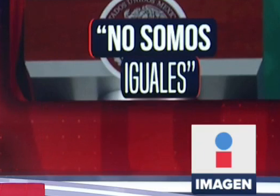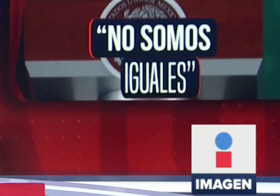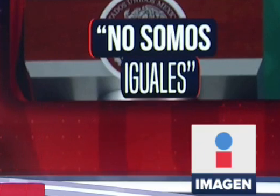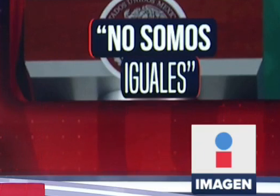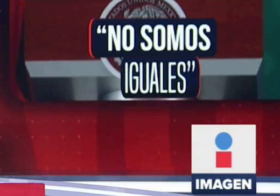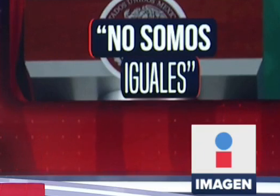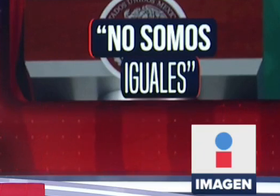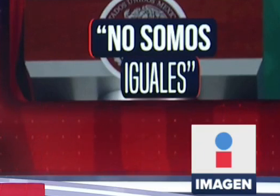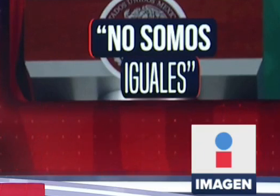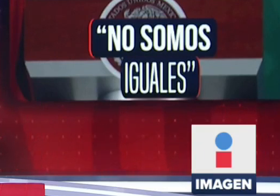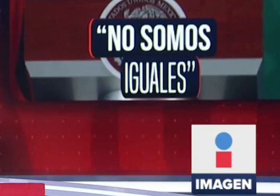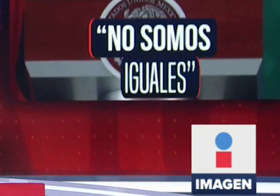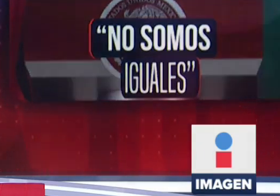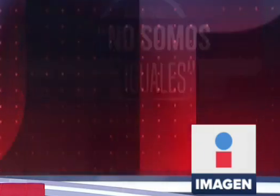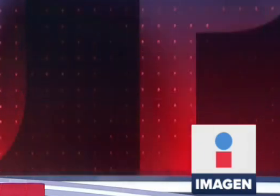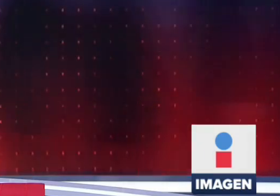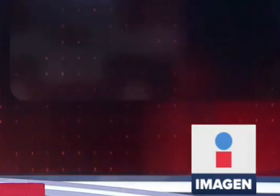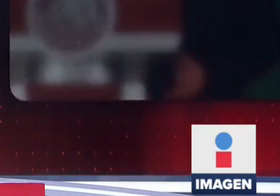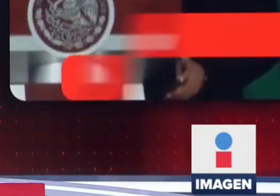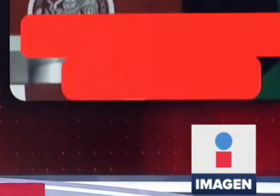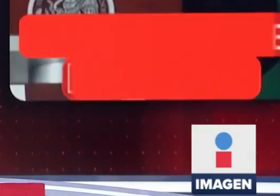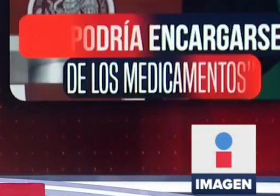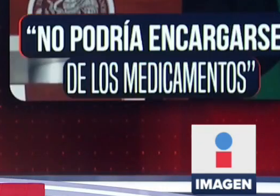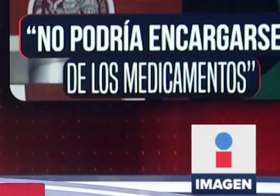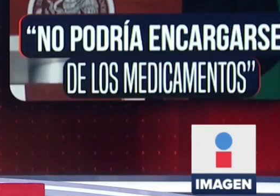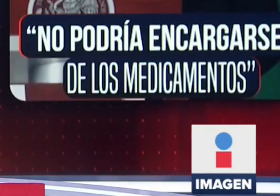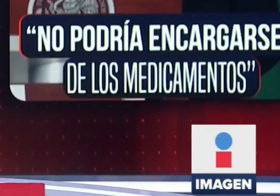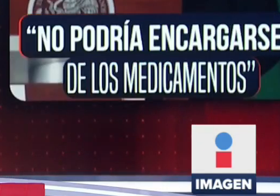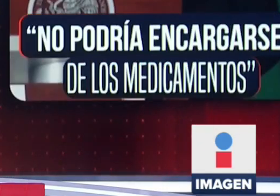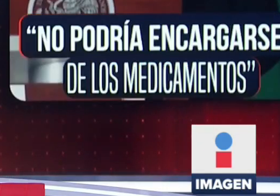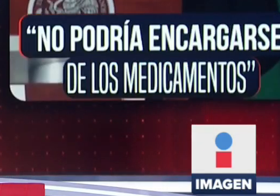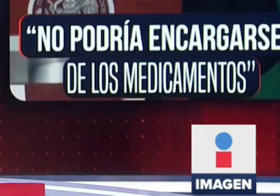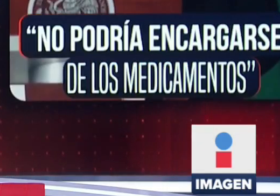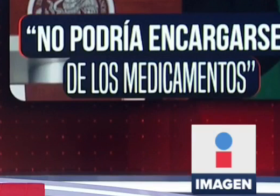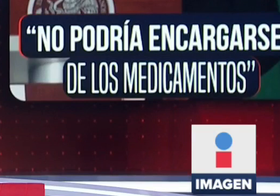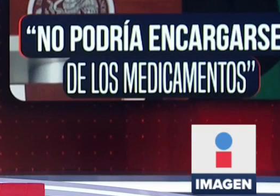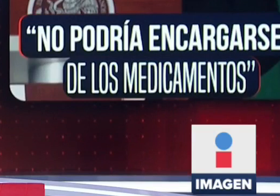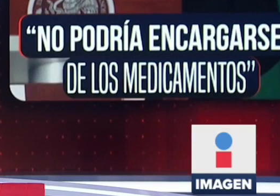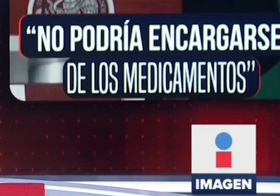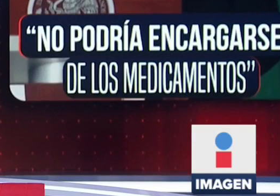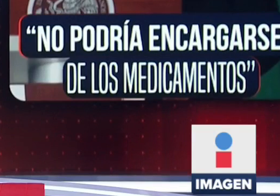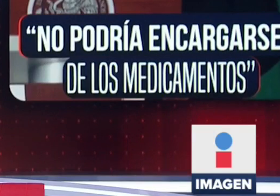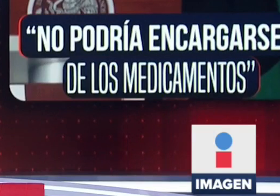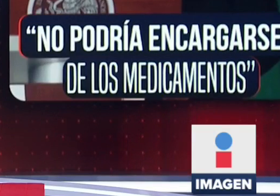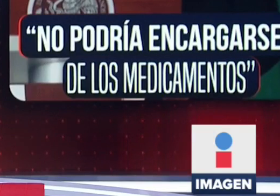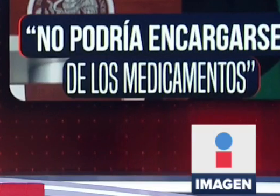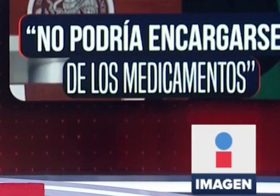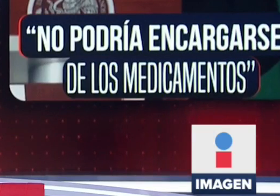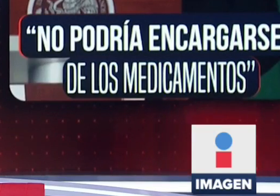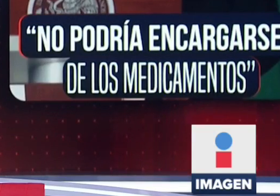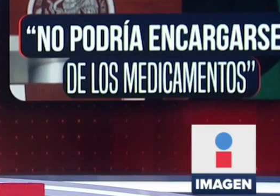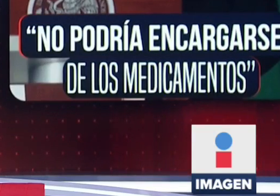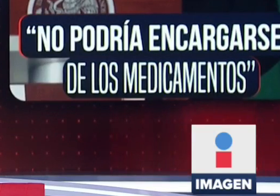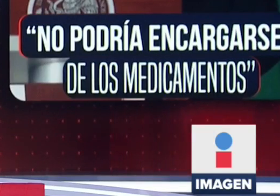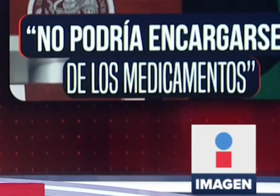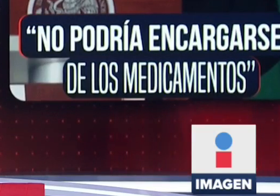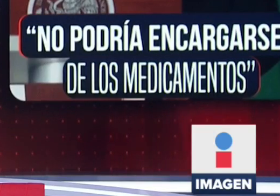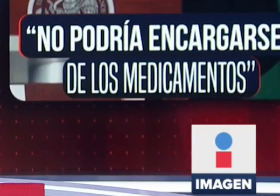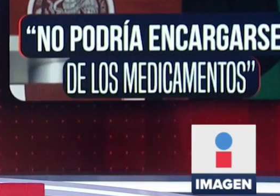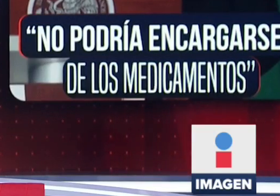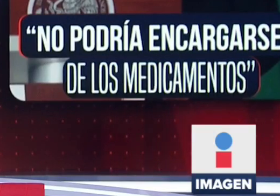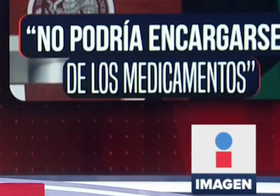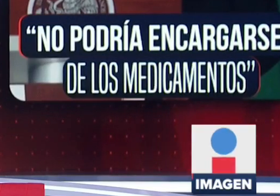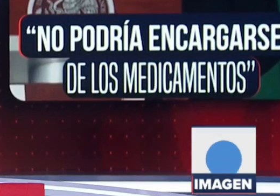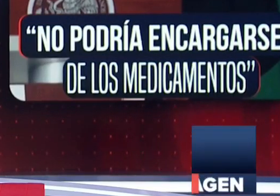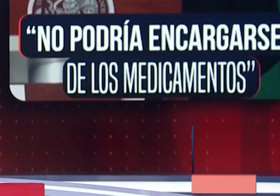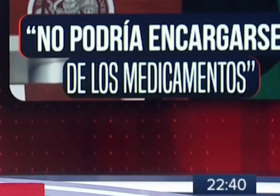situación. El presidente López Obrador coincidió en que no es el mejor momento para que David León asuma